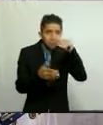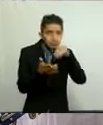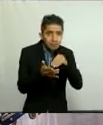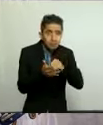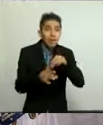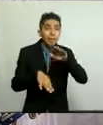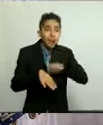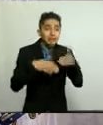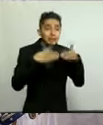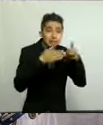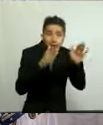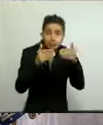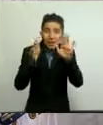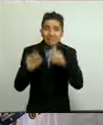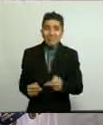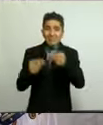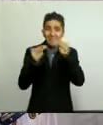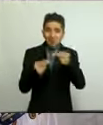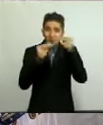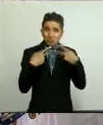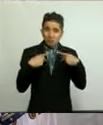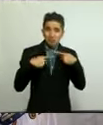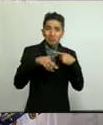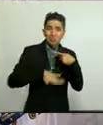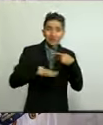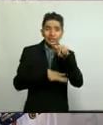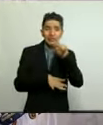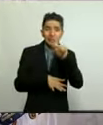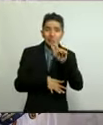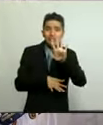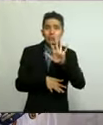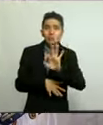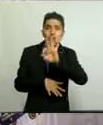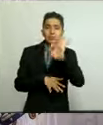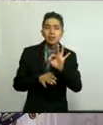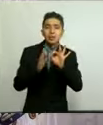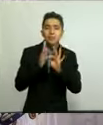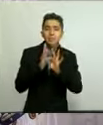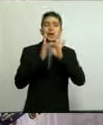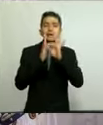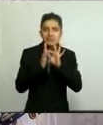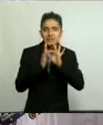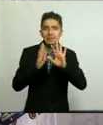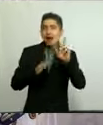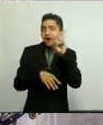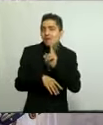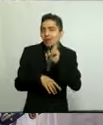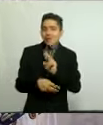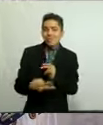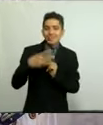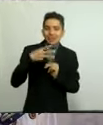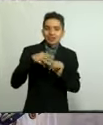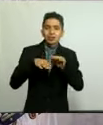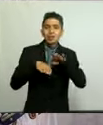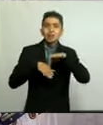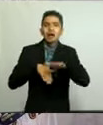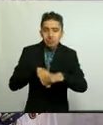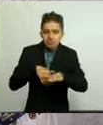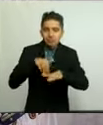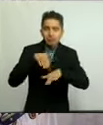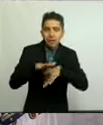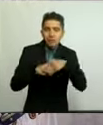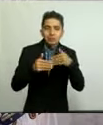espacios públicos y negocios al 75% definida para el paso 3 de la nueva convivencia.